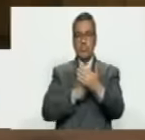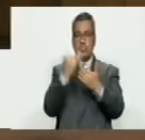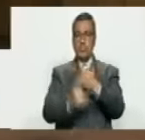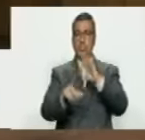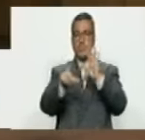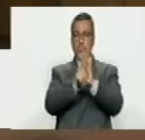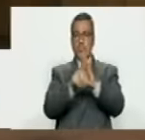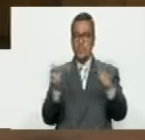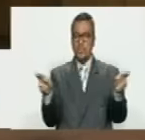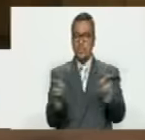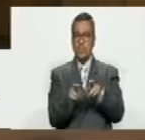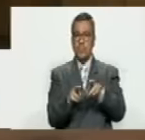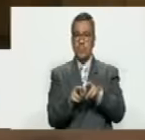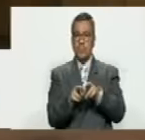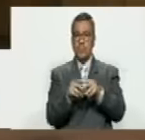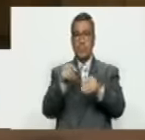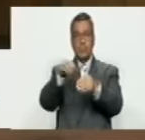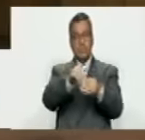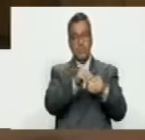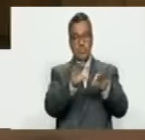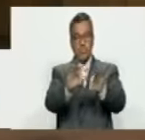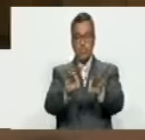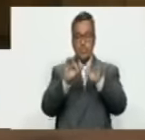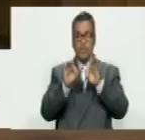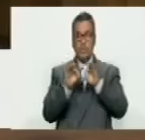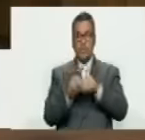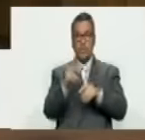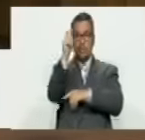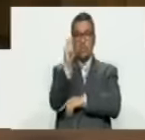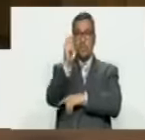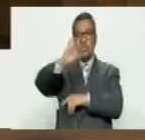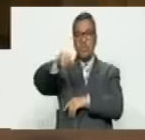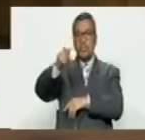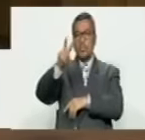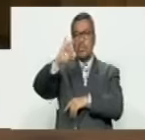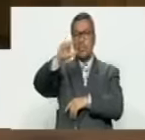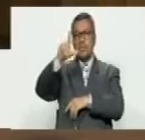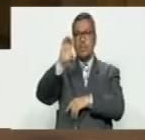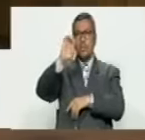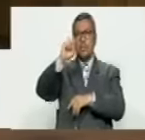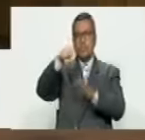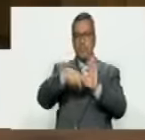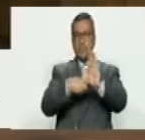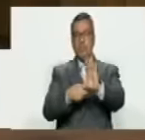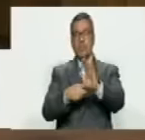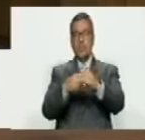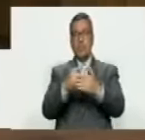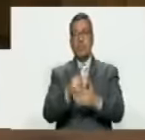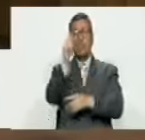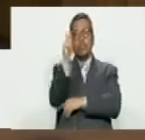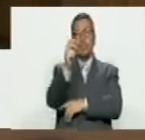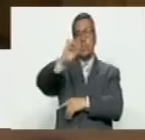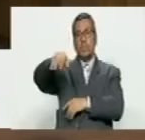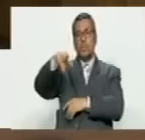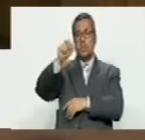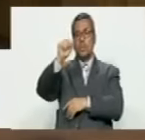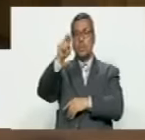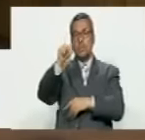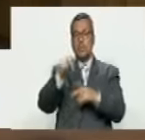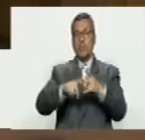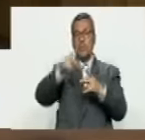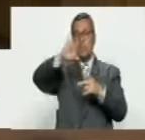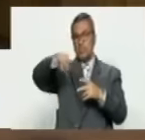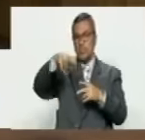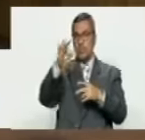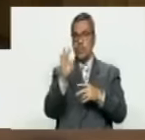de ley de simplificación de las contribuciones especiales. El diputado José Vilma Mora presentó el proyecto de ley y los diputados Oscar Ronderos y Jesús Farías